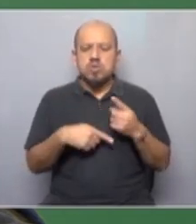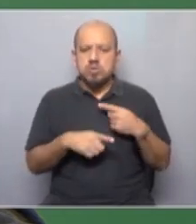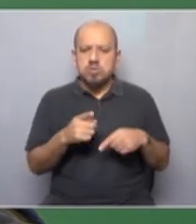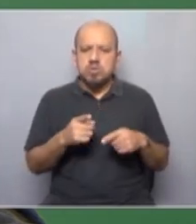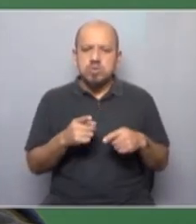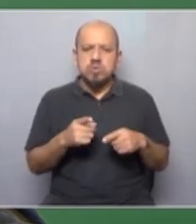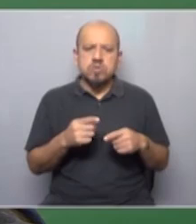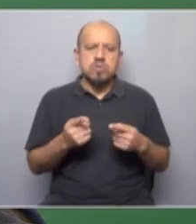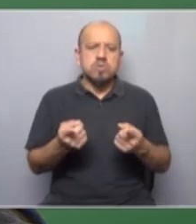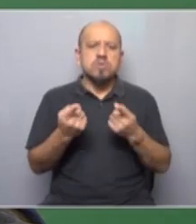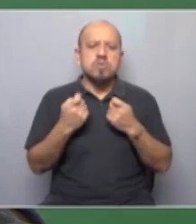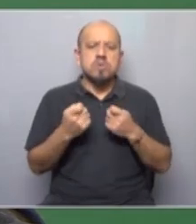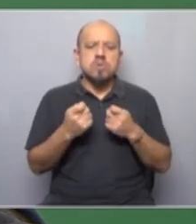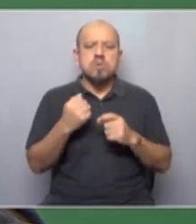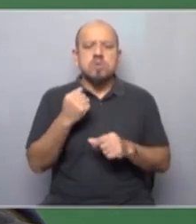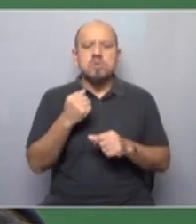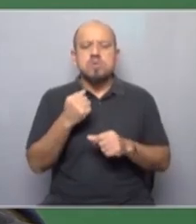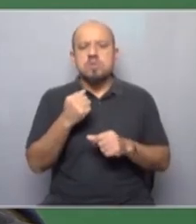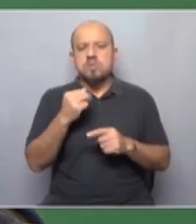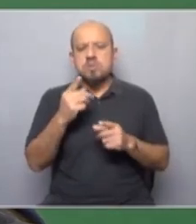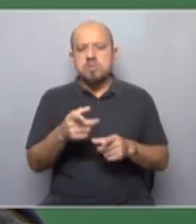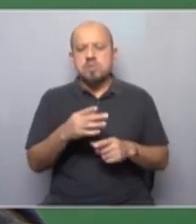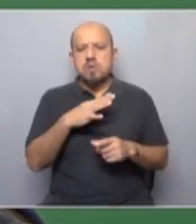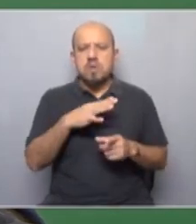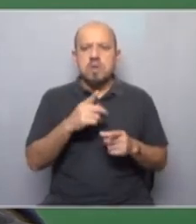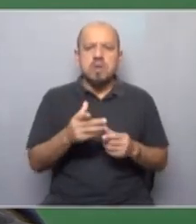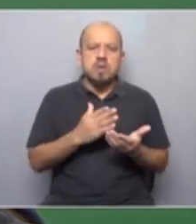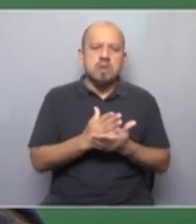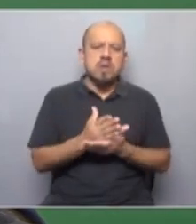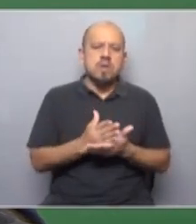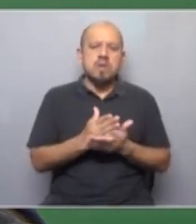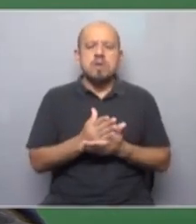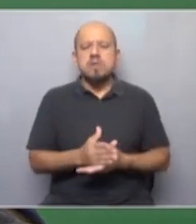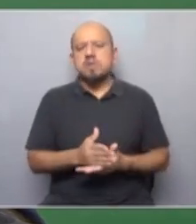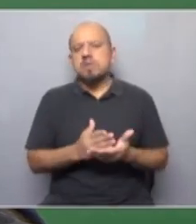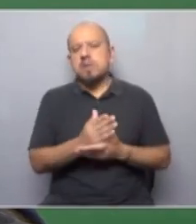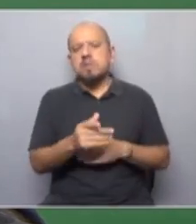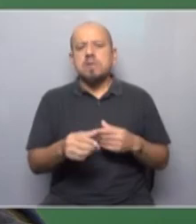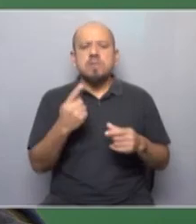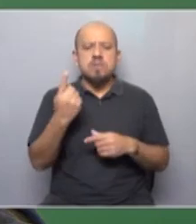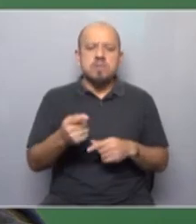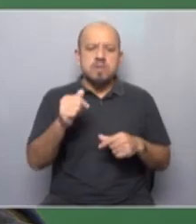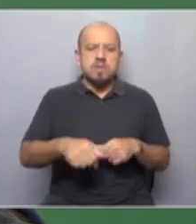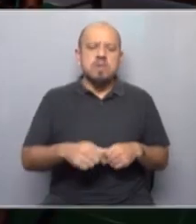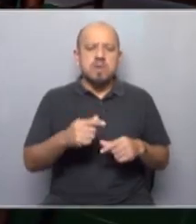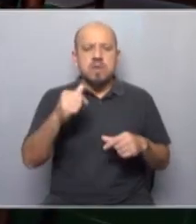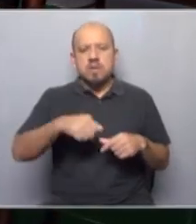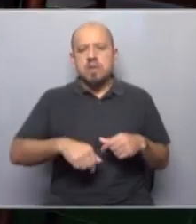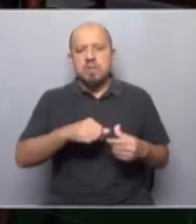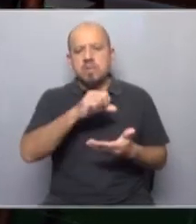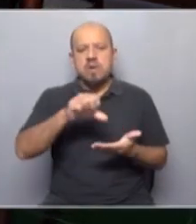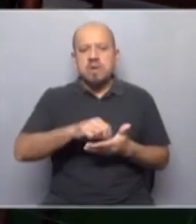era necesario pensarlo desde ese lugar. Una tensión que siempre ha estado en cuanto a priorizar lo nacional versus lo internacional. Bueno,